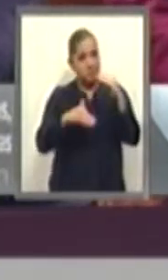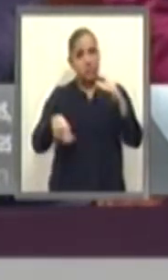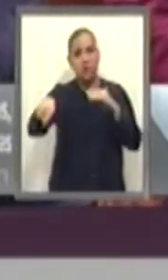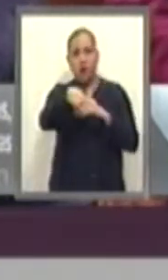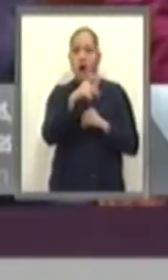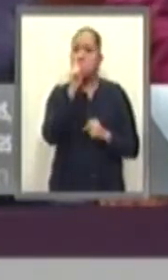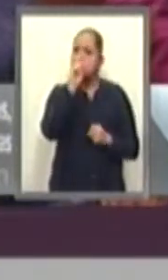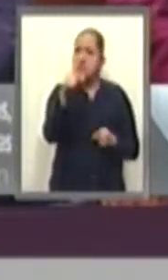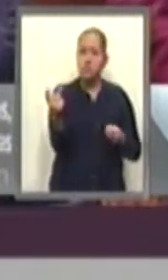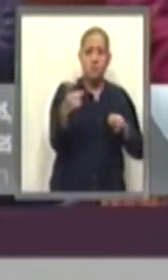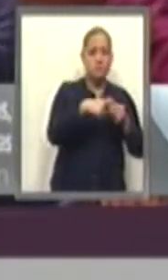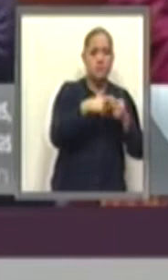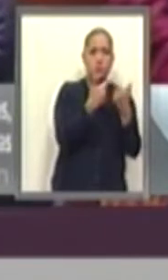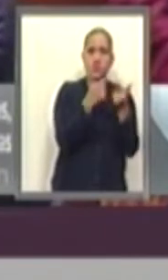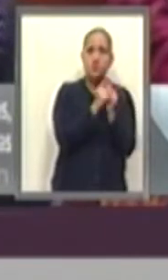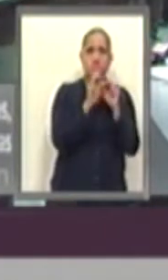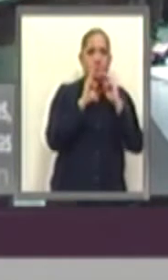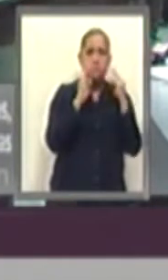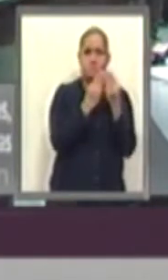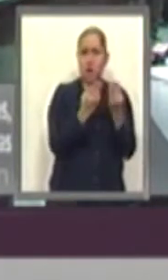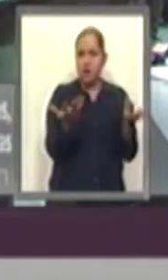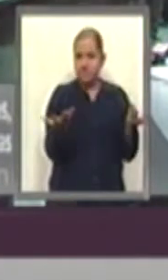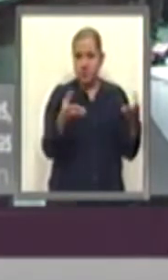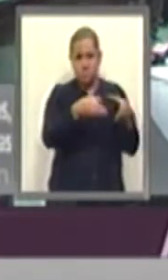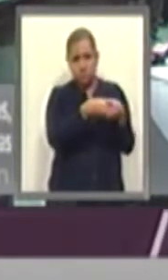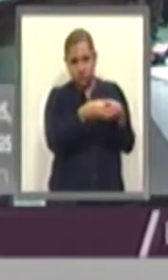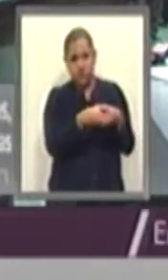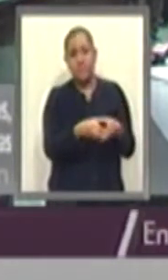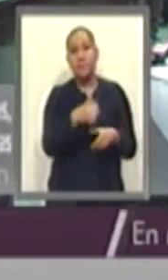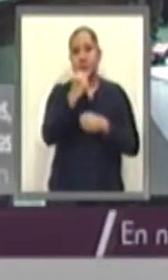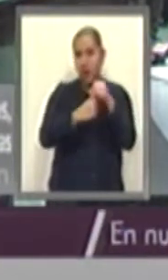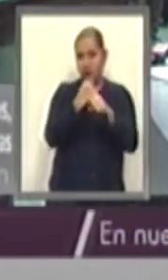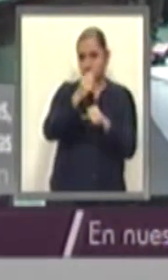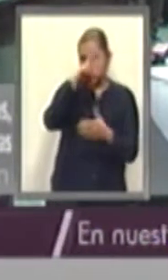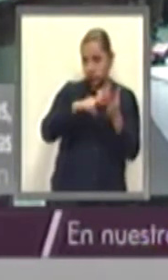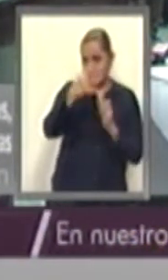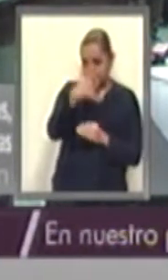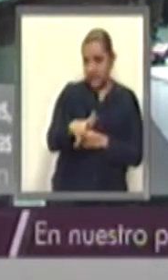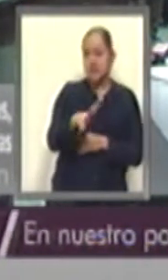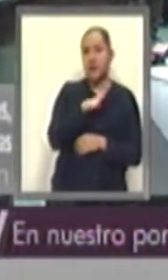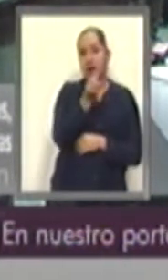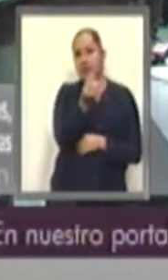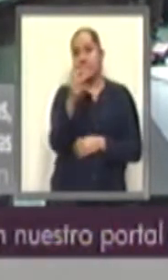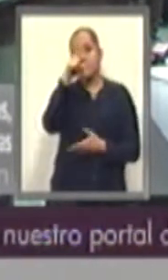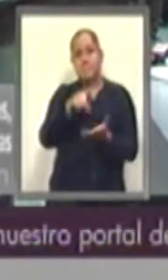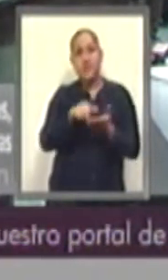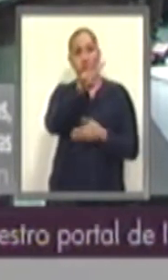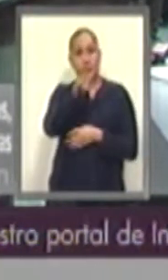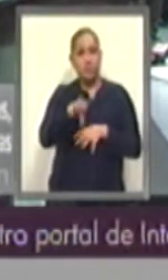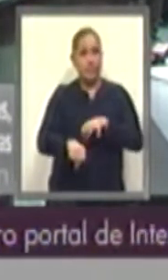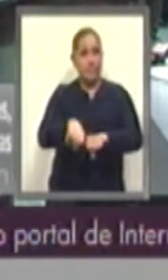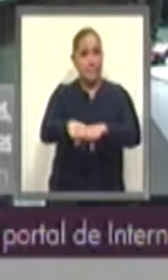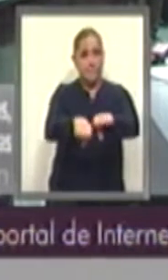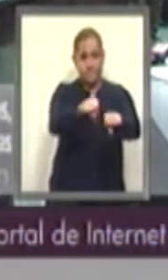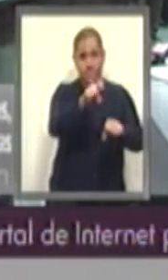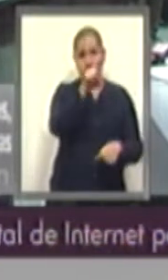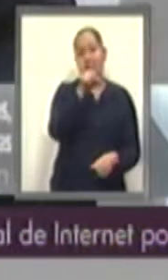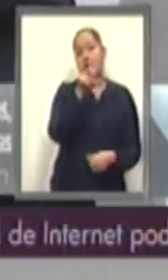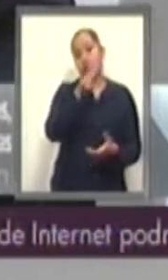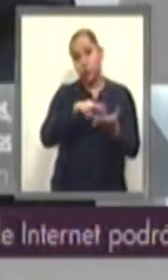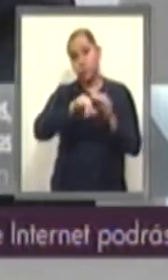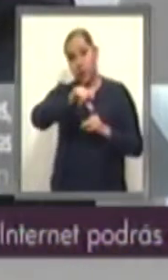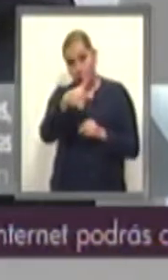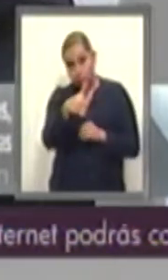narcotráfico. Tan solo en el año 2010 se registraron mil doscientas detenciones, para 2011